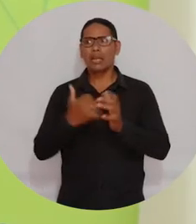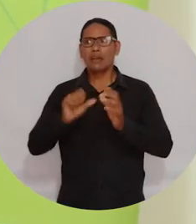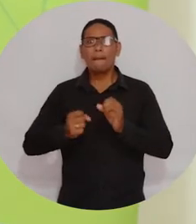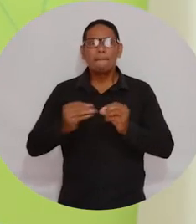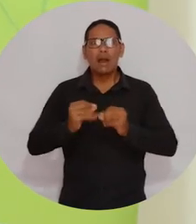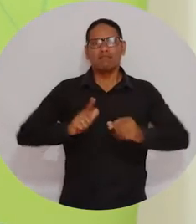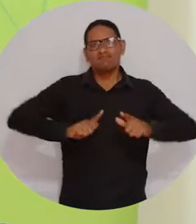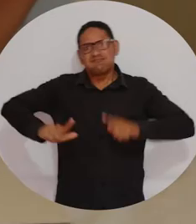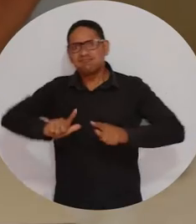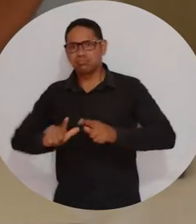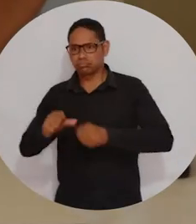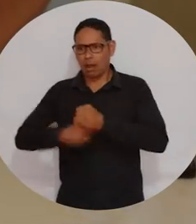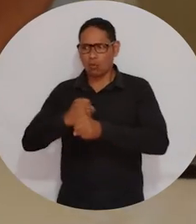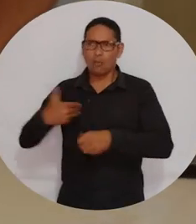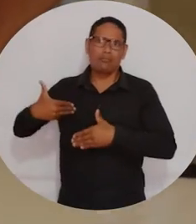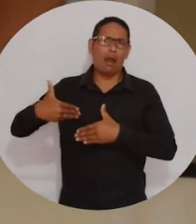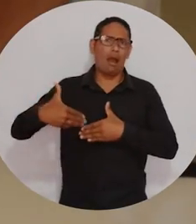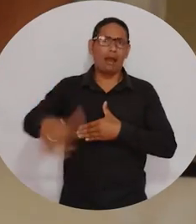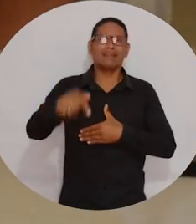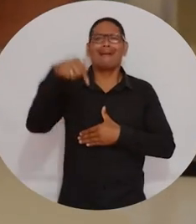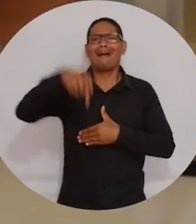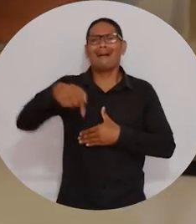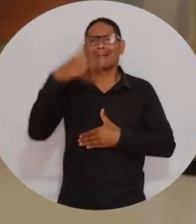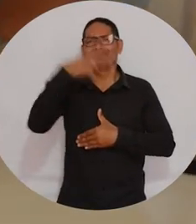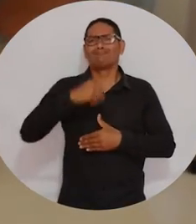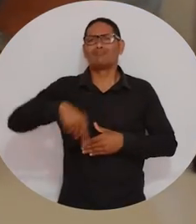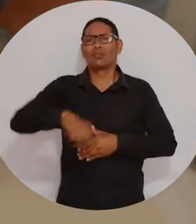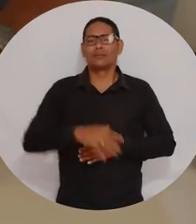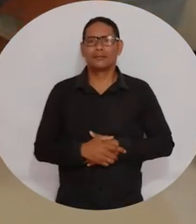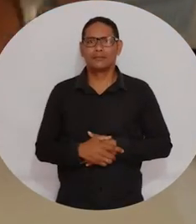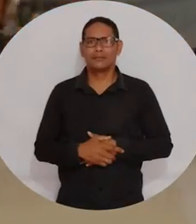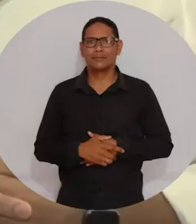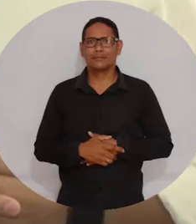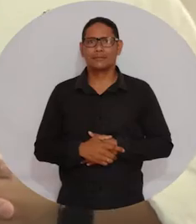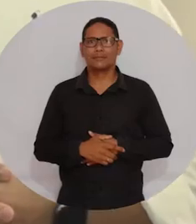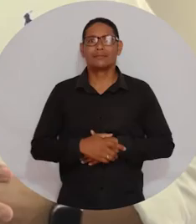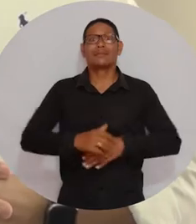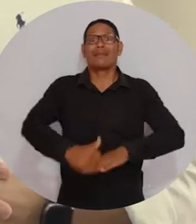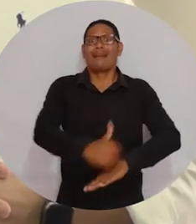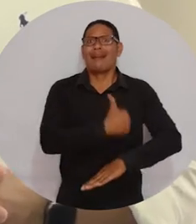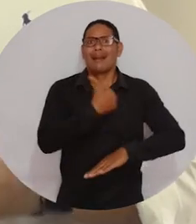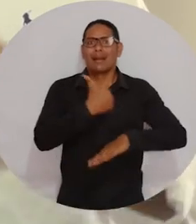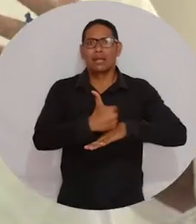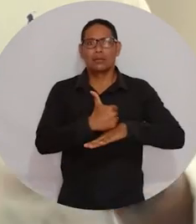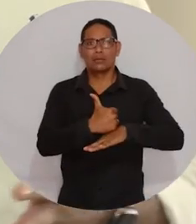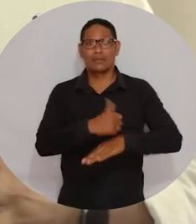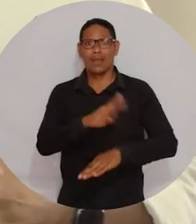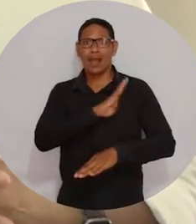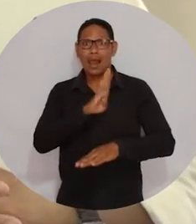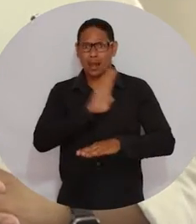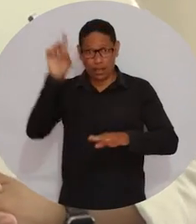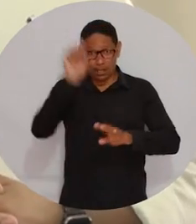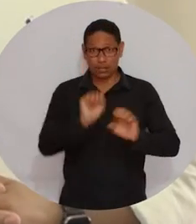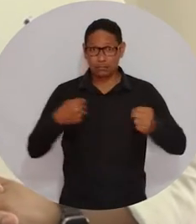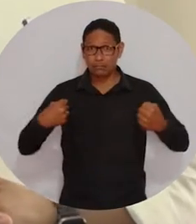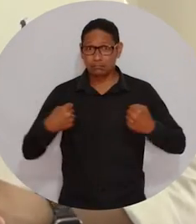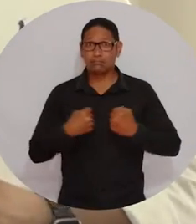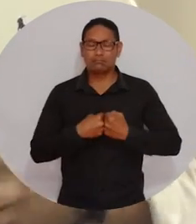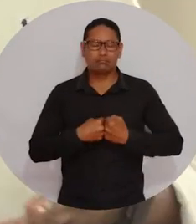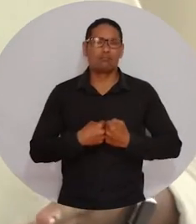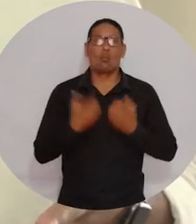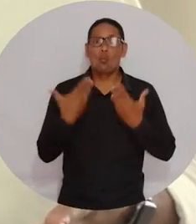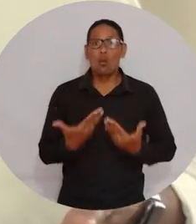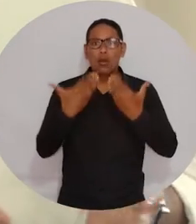que llegó el emprendimiento y que se va a quedar por mucho tiempo en este bello municipio. El rector y la alcaldía municipal,